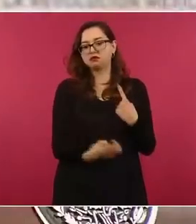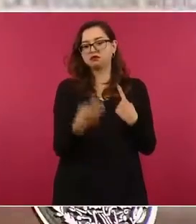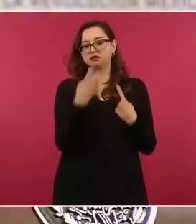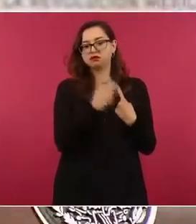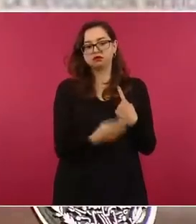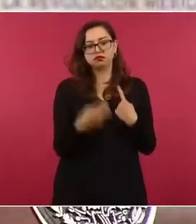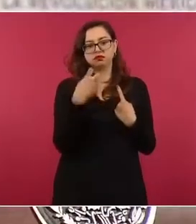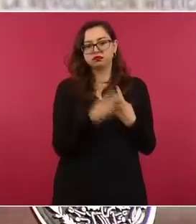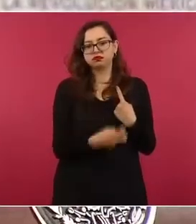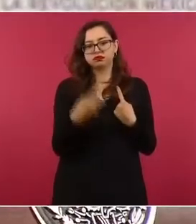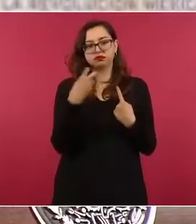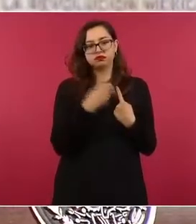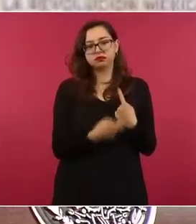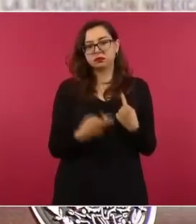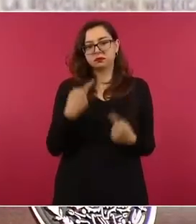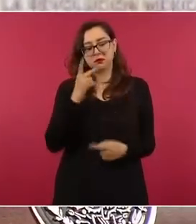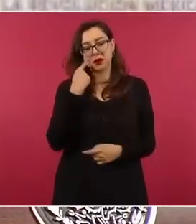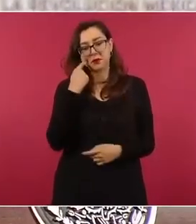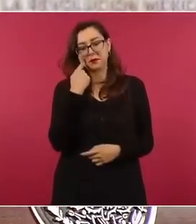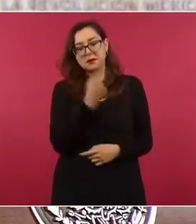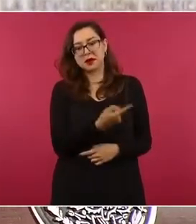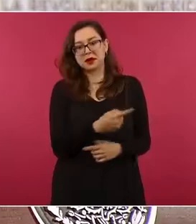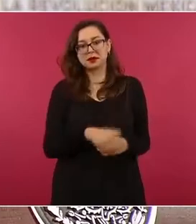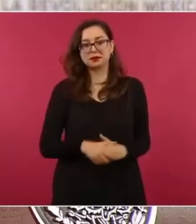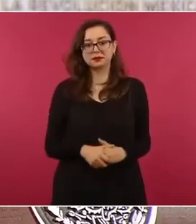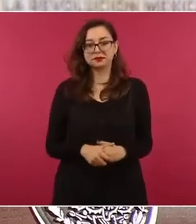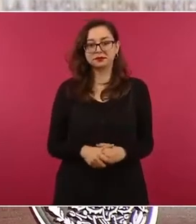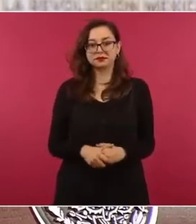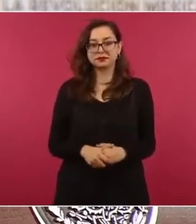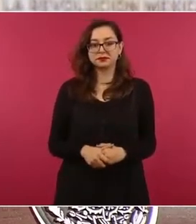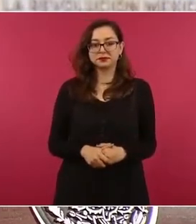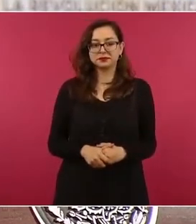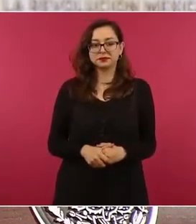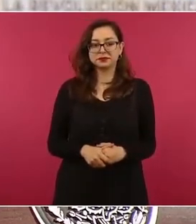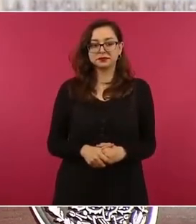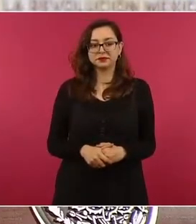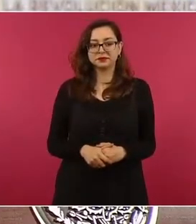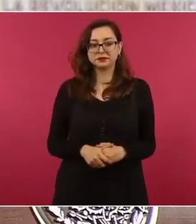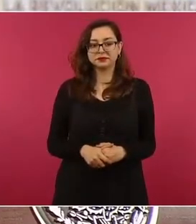pero mire, pañuelito blanco.